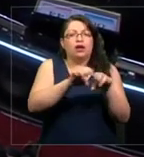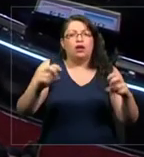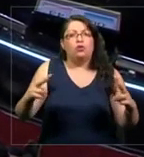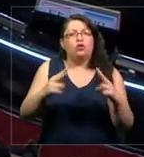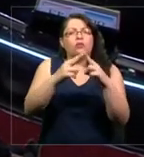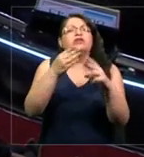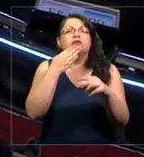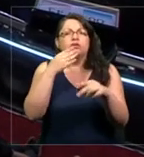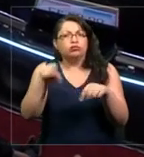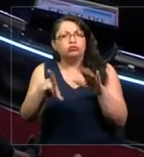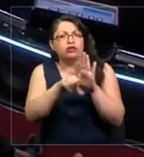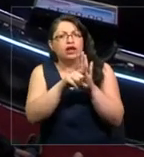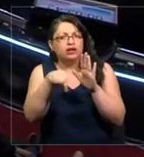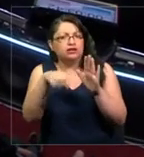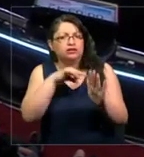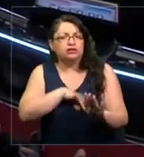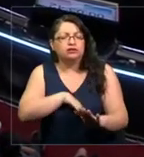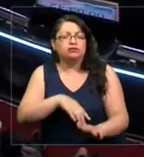ahora en Chile.